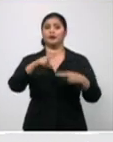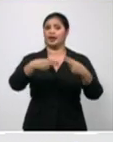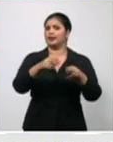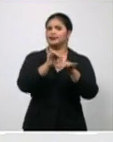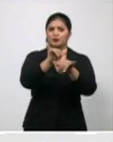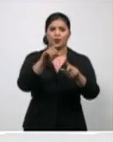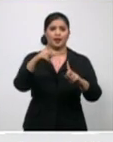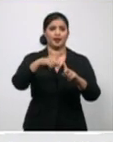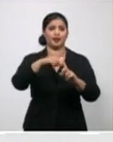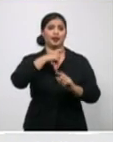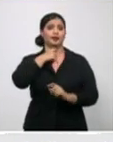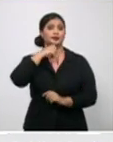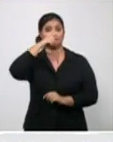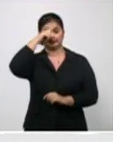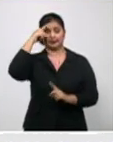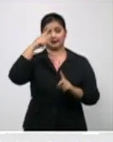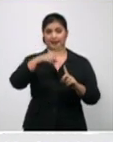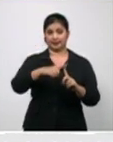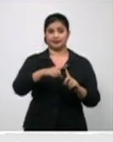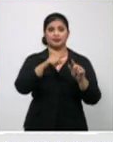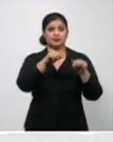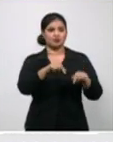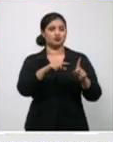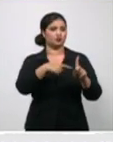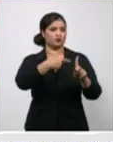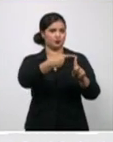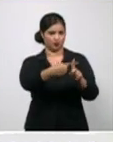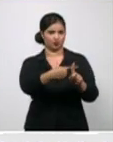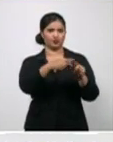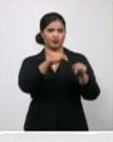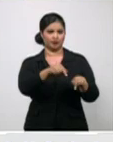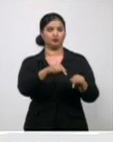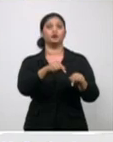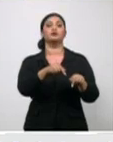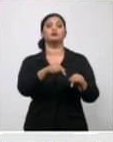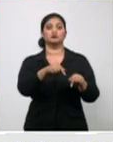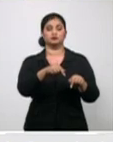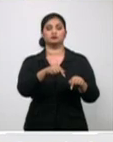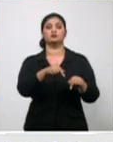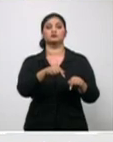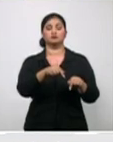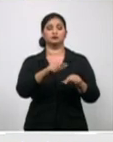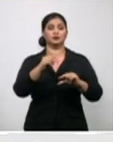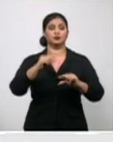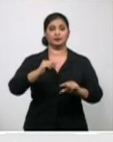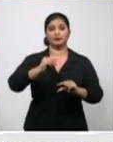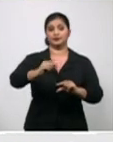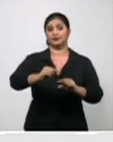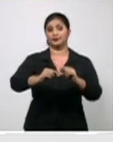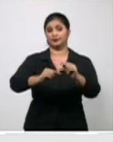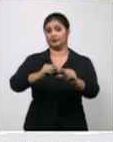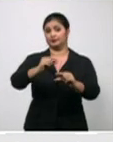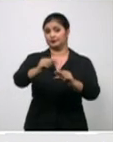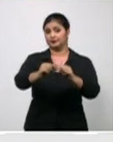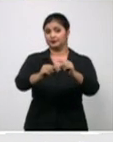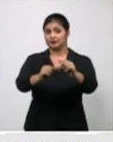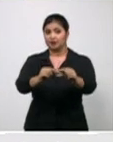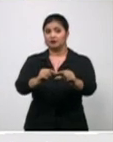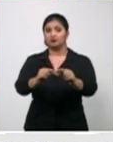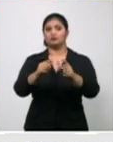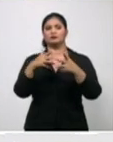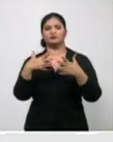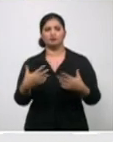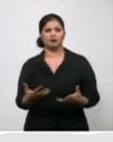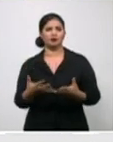y fue evolucionando de forma de un marcado decaimiento,